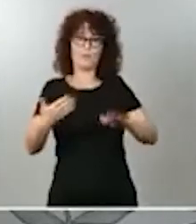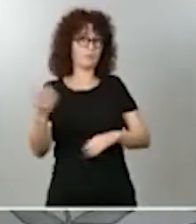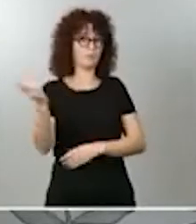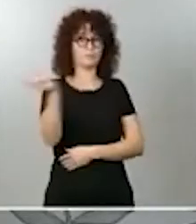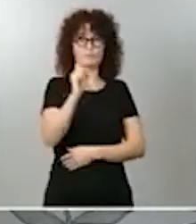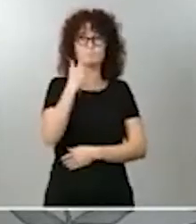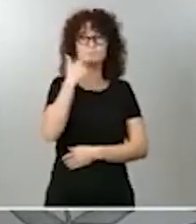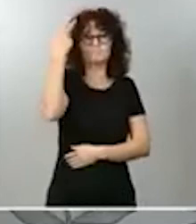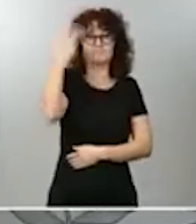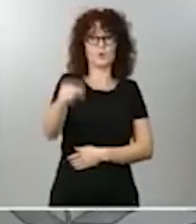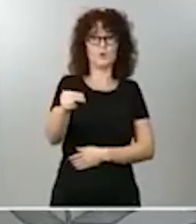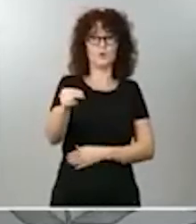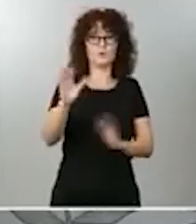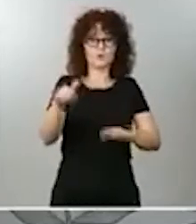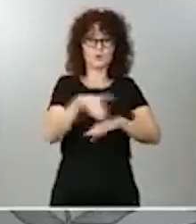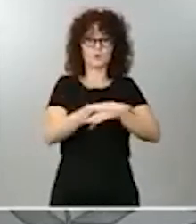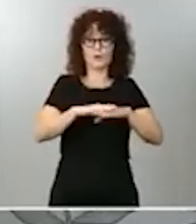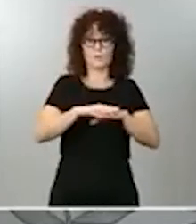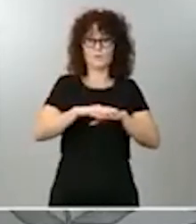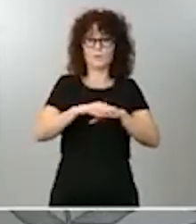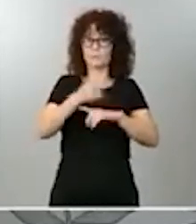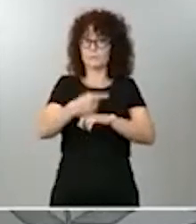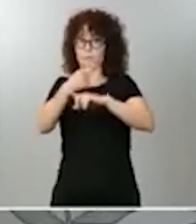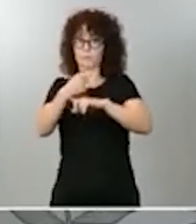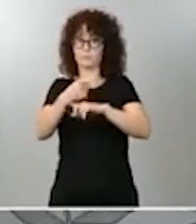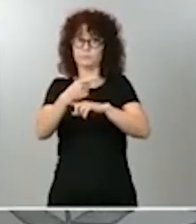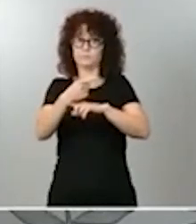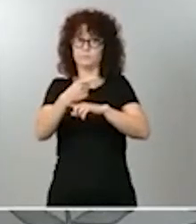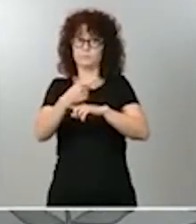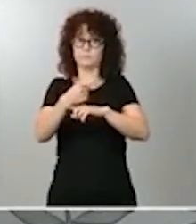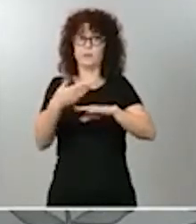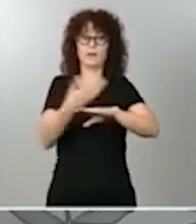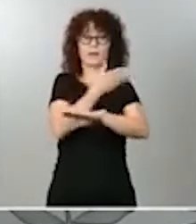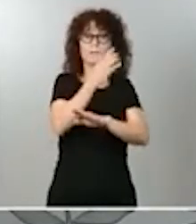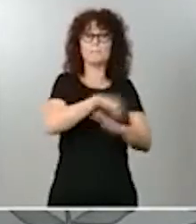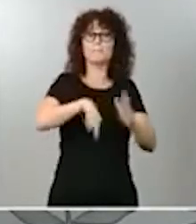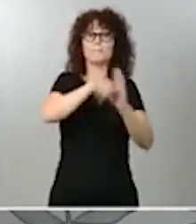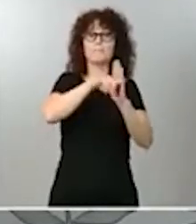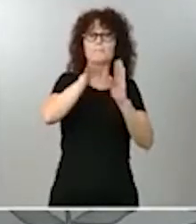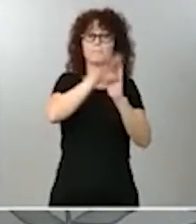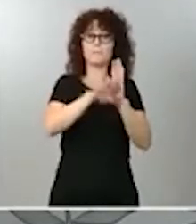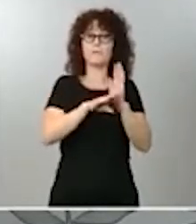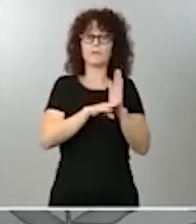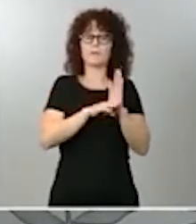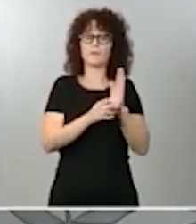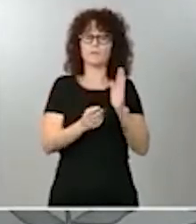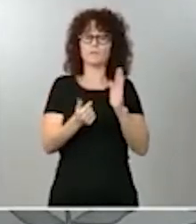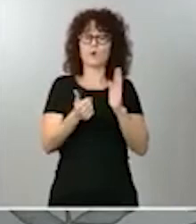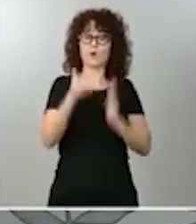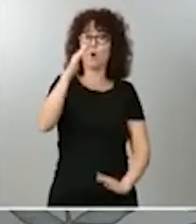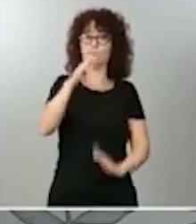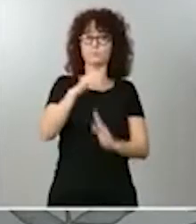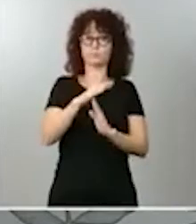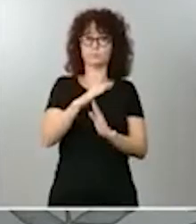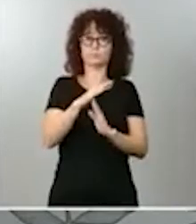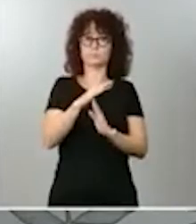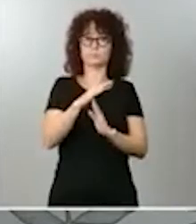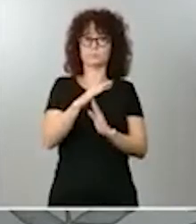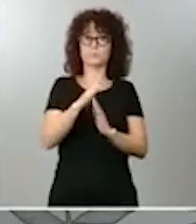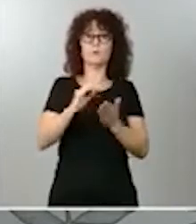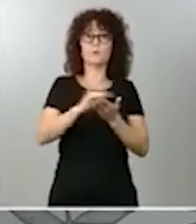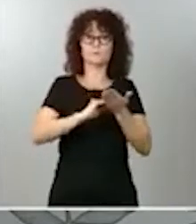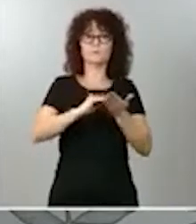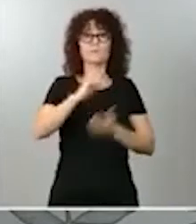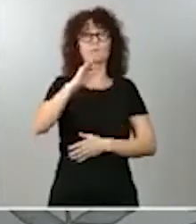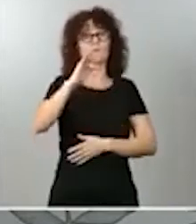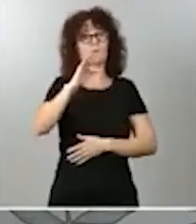reponer la medida que había quedado en el aire, que había quedado en suspenso, tras la resolución del TSJ, que tenía que ver